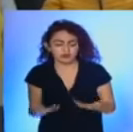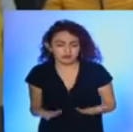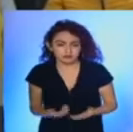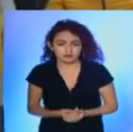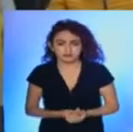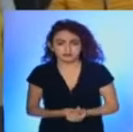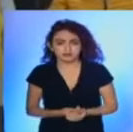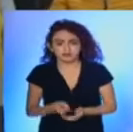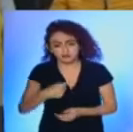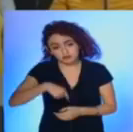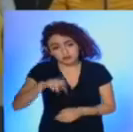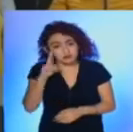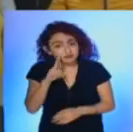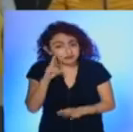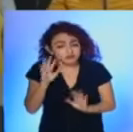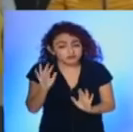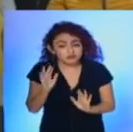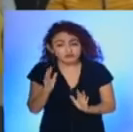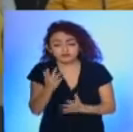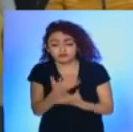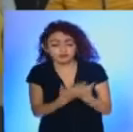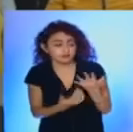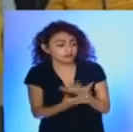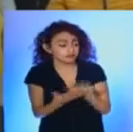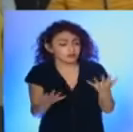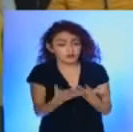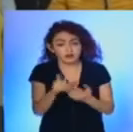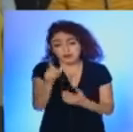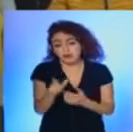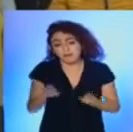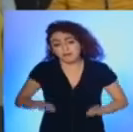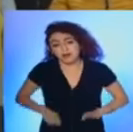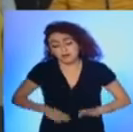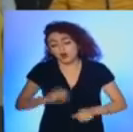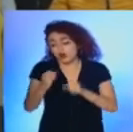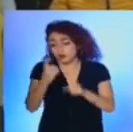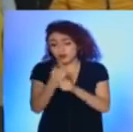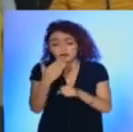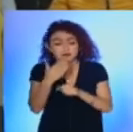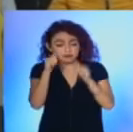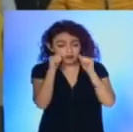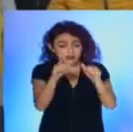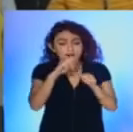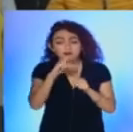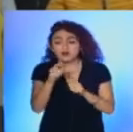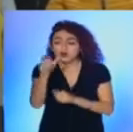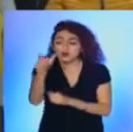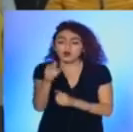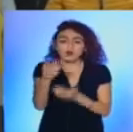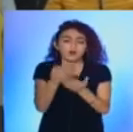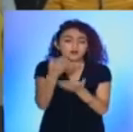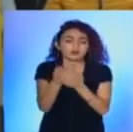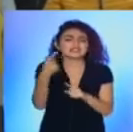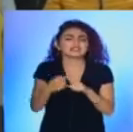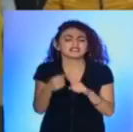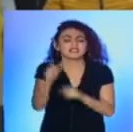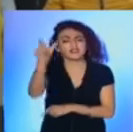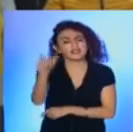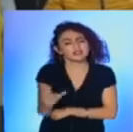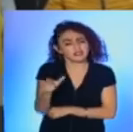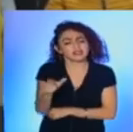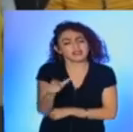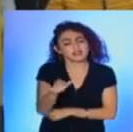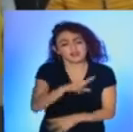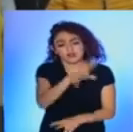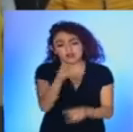pero estamos nosotros en la ruta de generar las condiciones para tener la mejor propuesta que recoja los